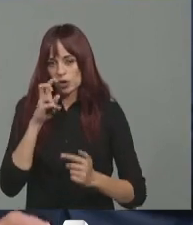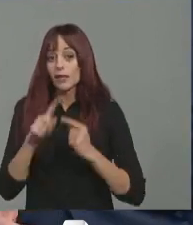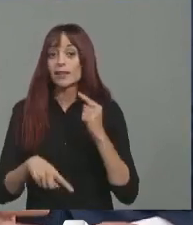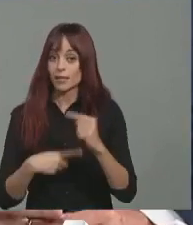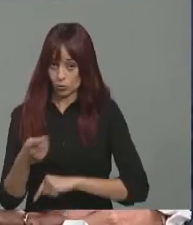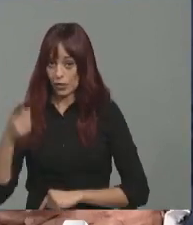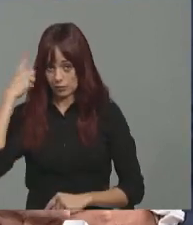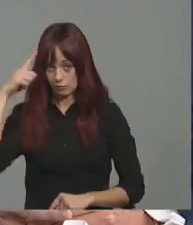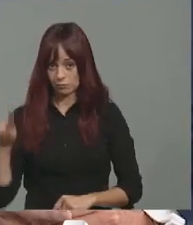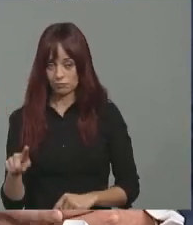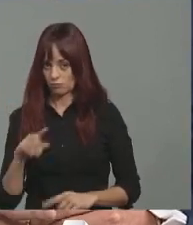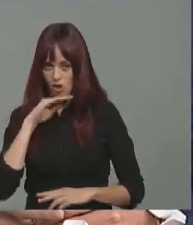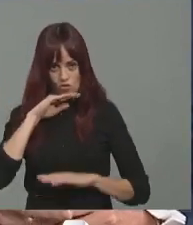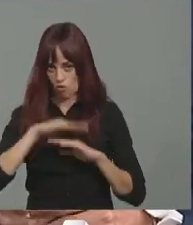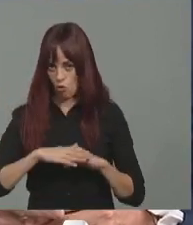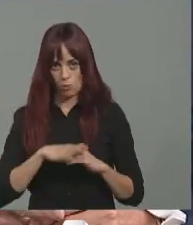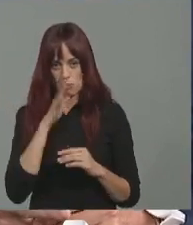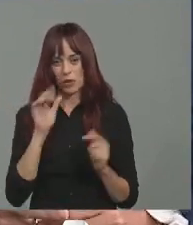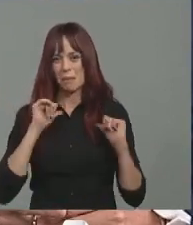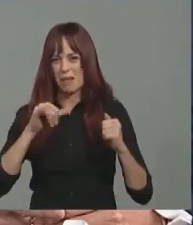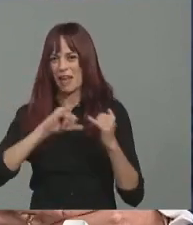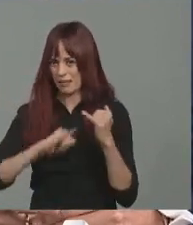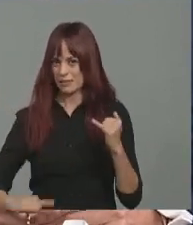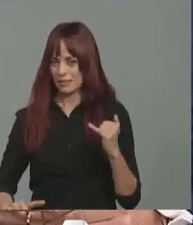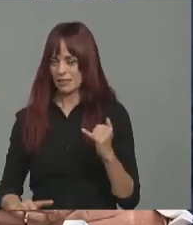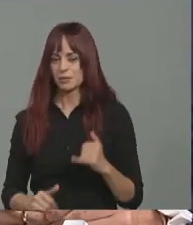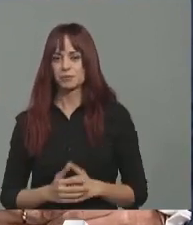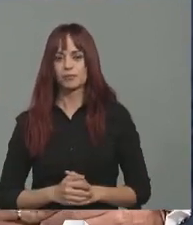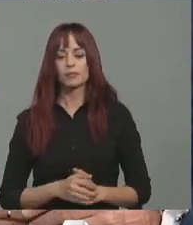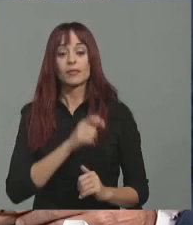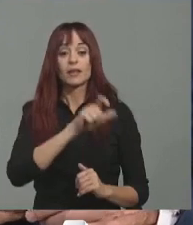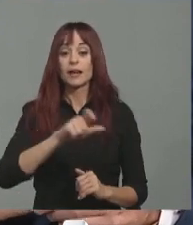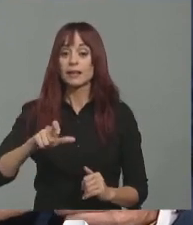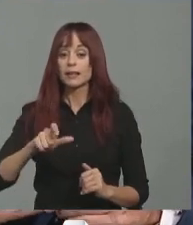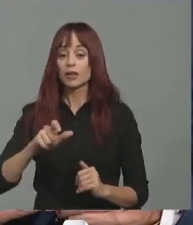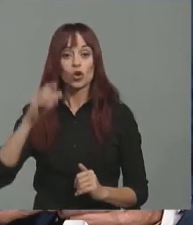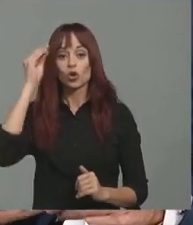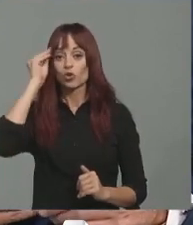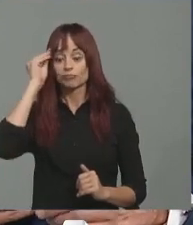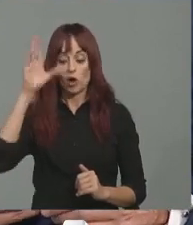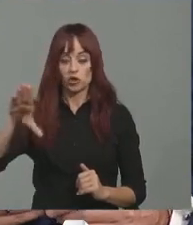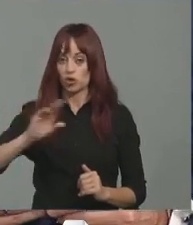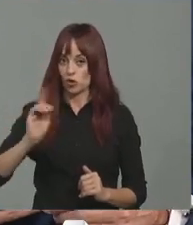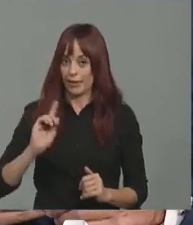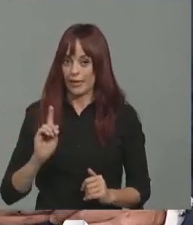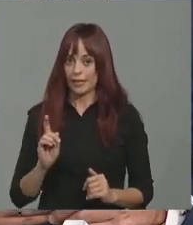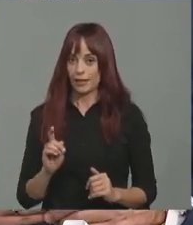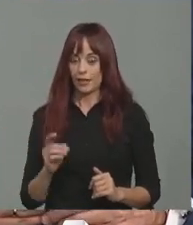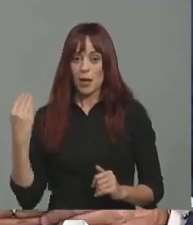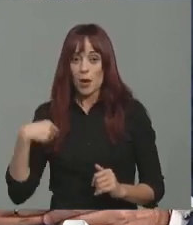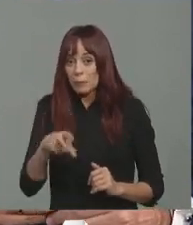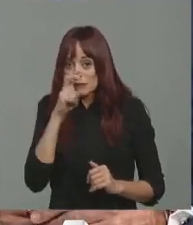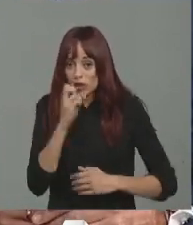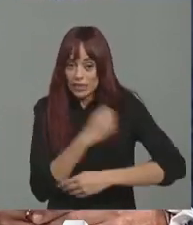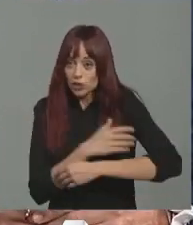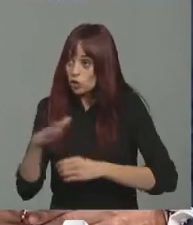como sabe, no se cumple porque entramos en una crisis. Lo que la gente creo yo que no entiende es como sabiendo que no se cumplía esa previsión